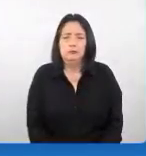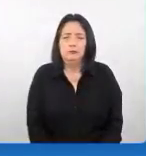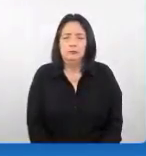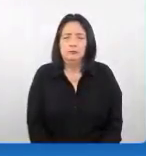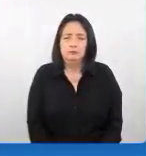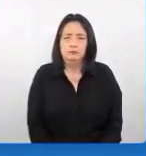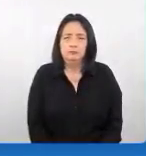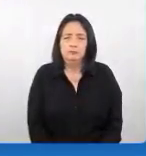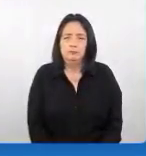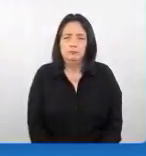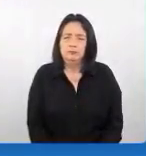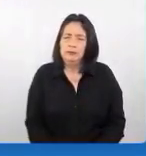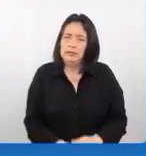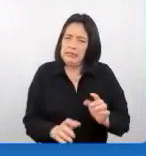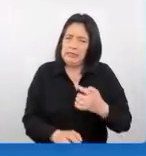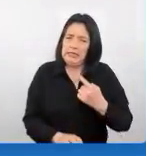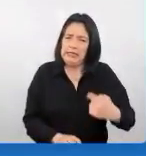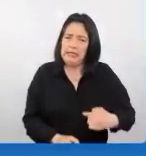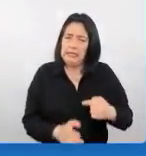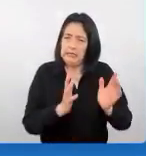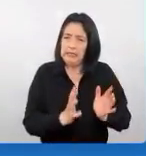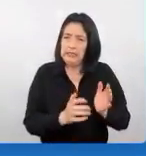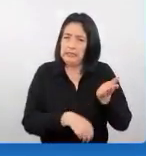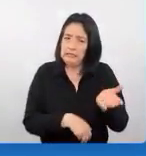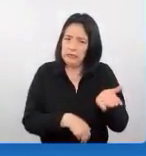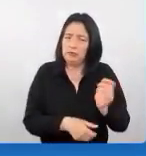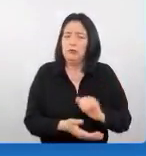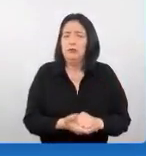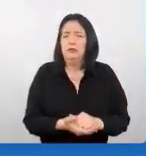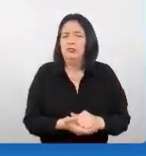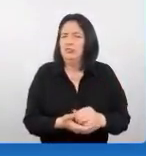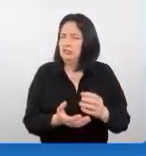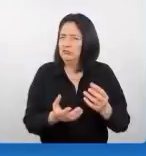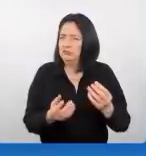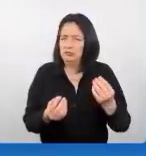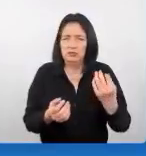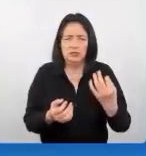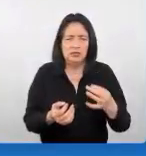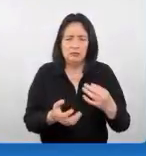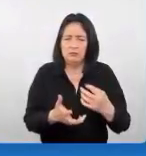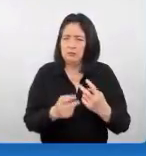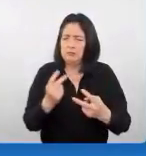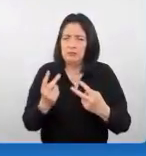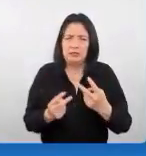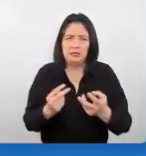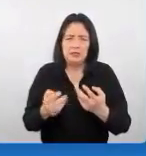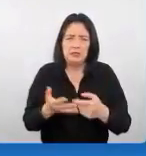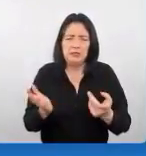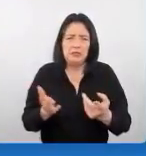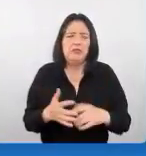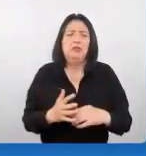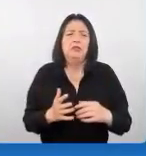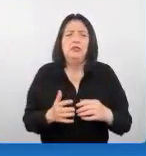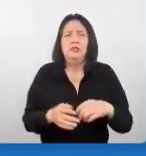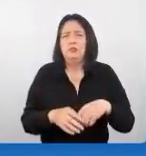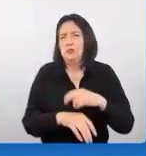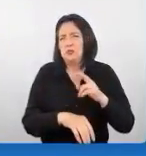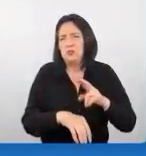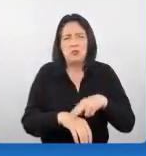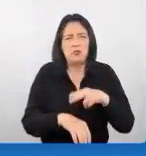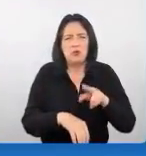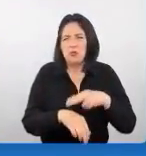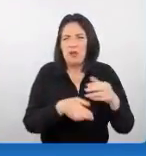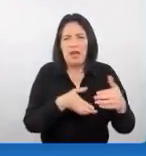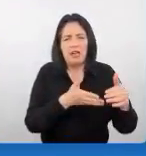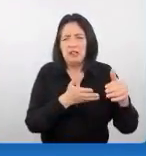en el caso de chino este normalmente visita inicialmente lo que es el circuito tradicional de hecho